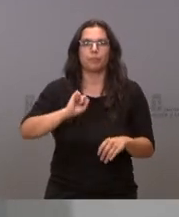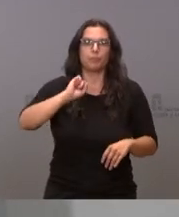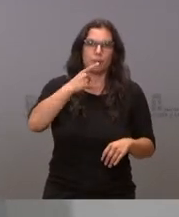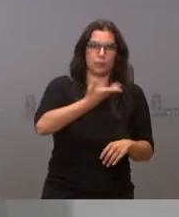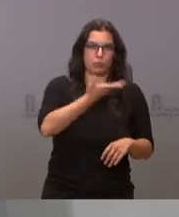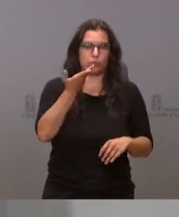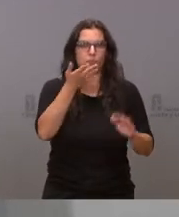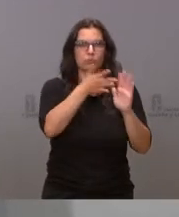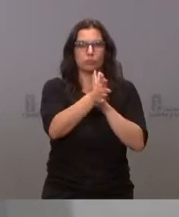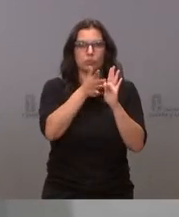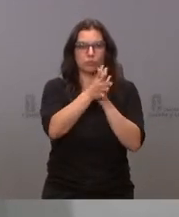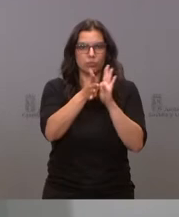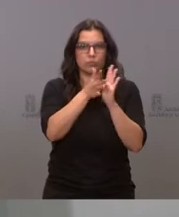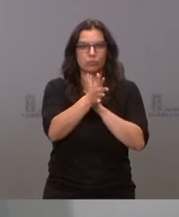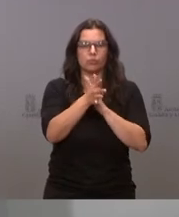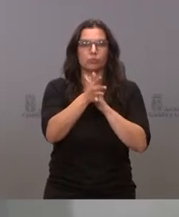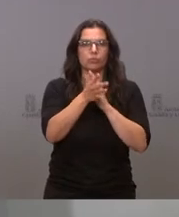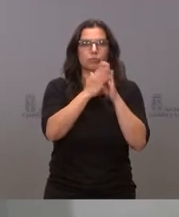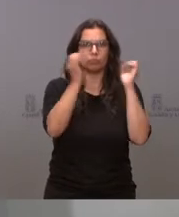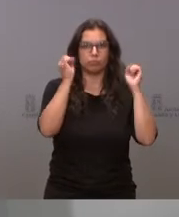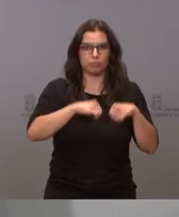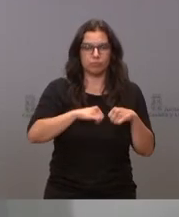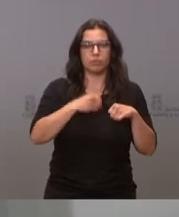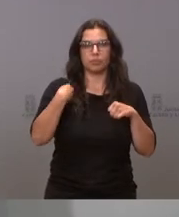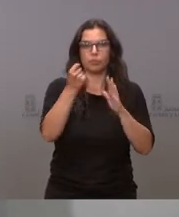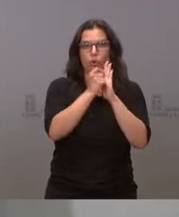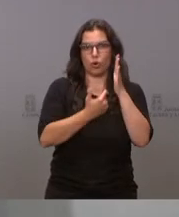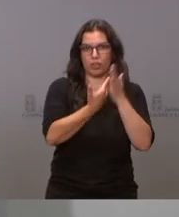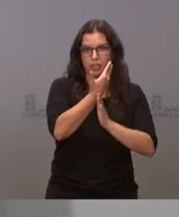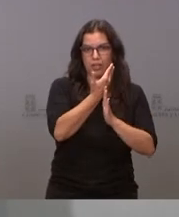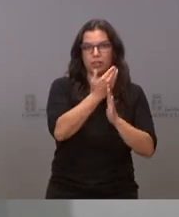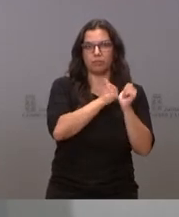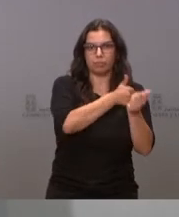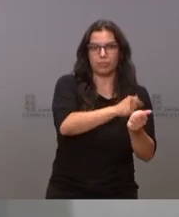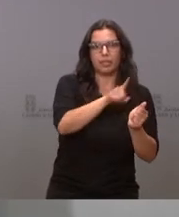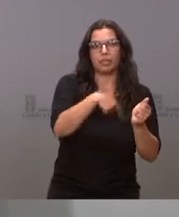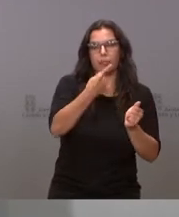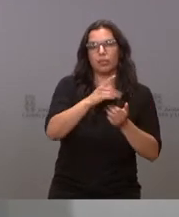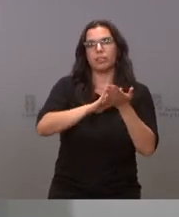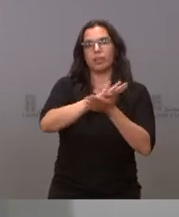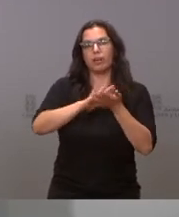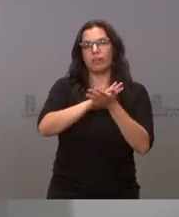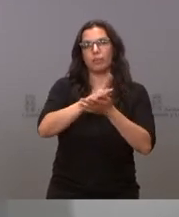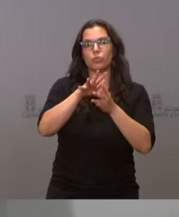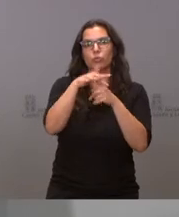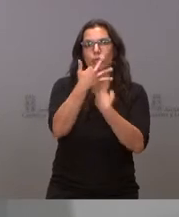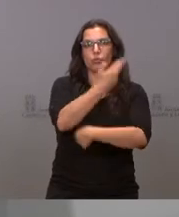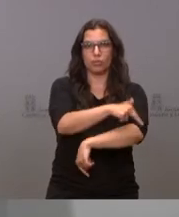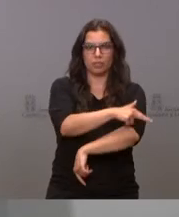los acuerdos del Consejo que figuran en el orden del día y luego hablaremos de la situación sanitaria y del